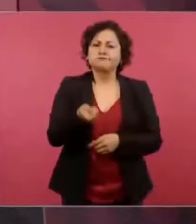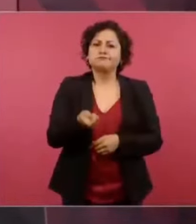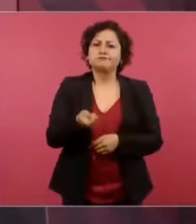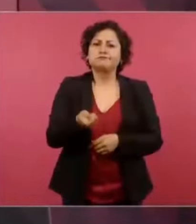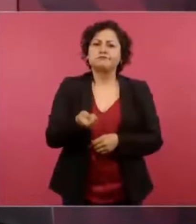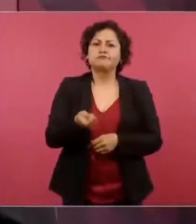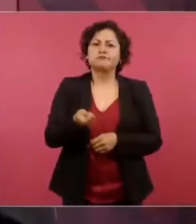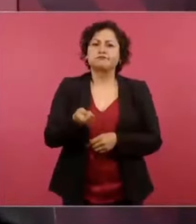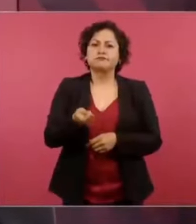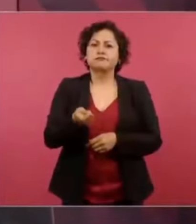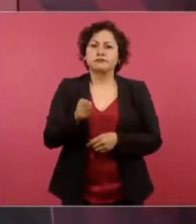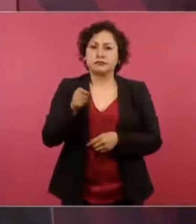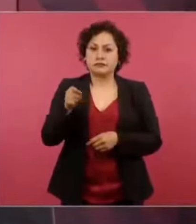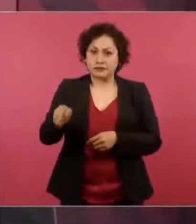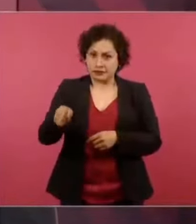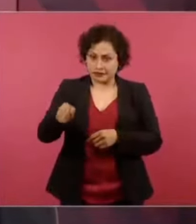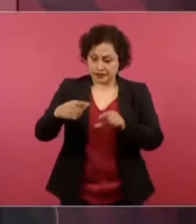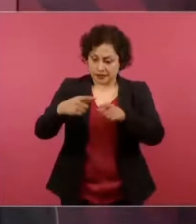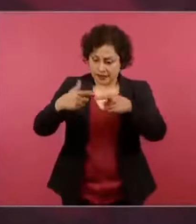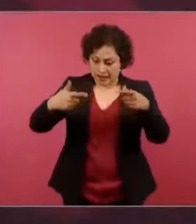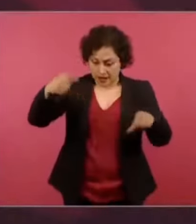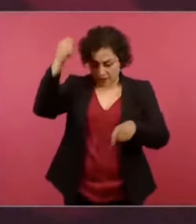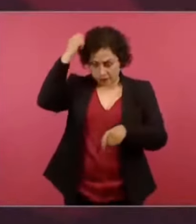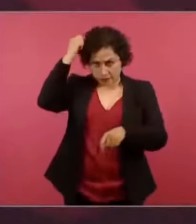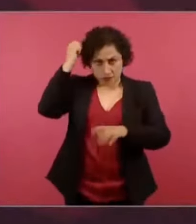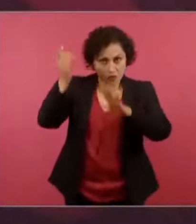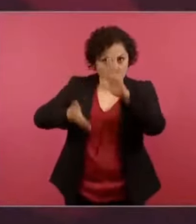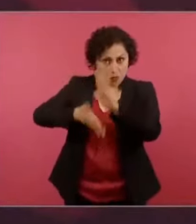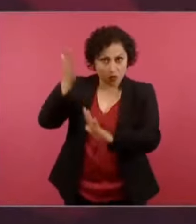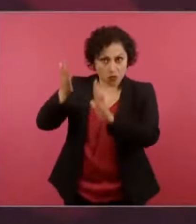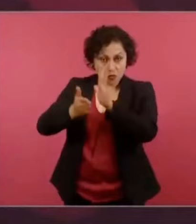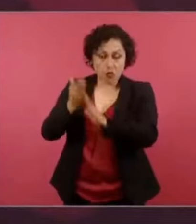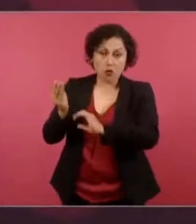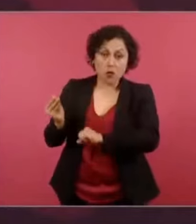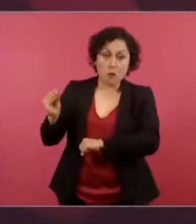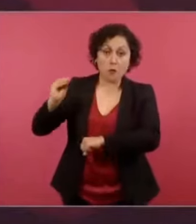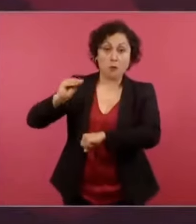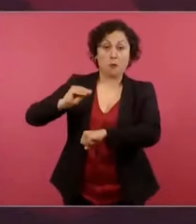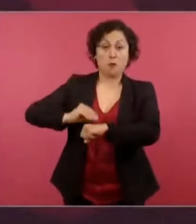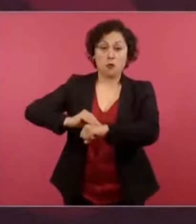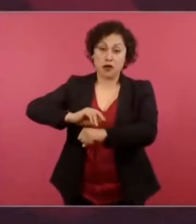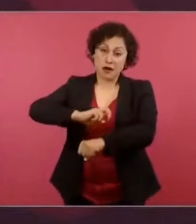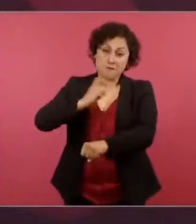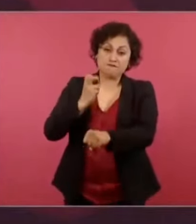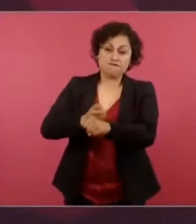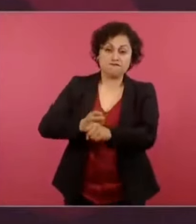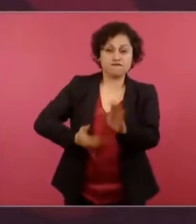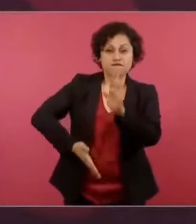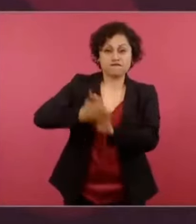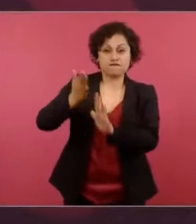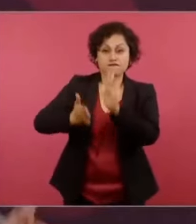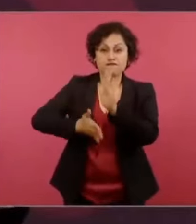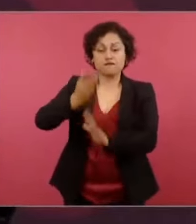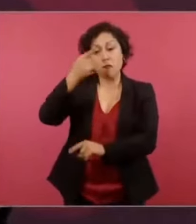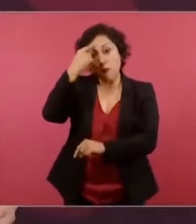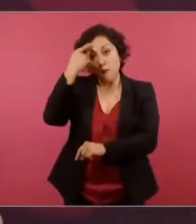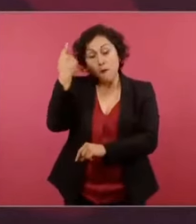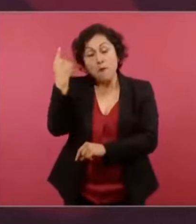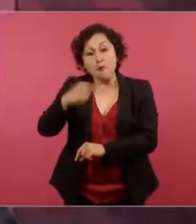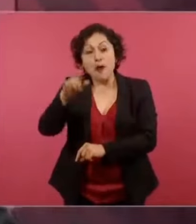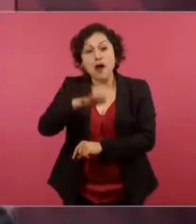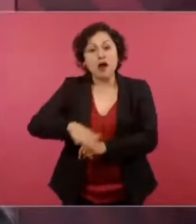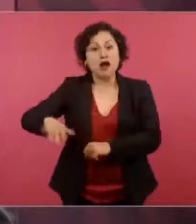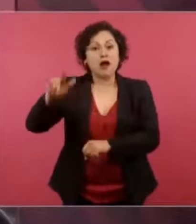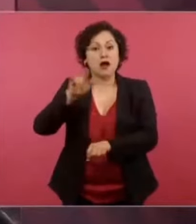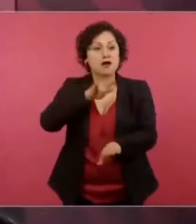concreto para las pistas. No es el caso del aeropuerto